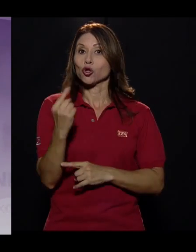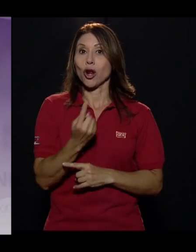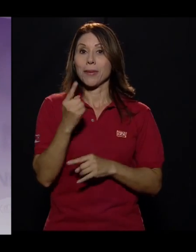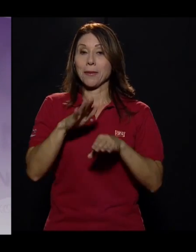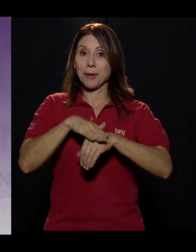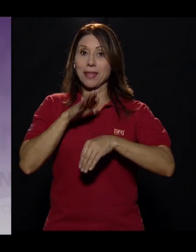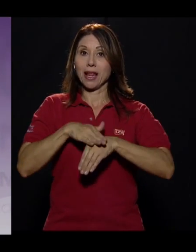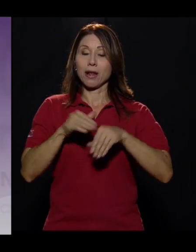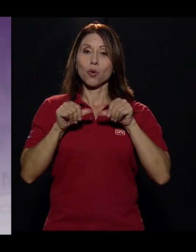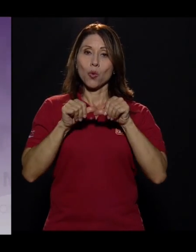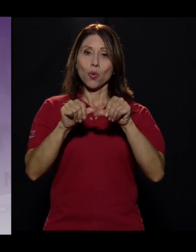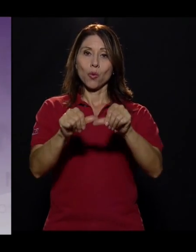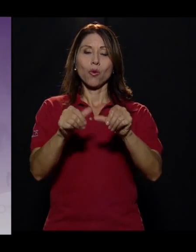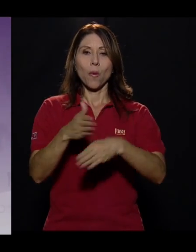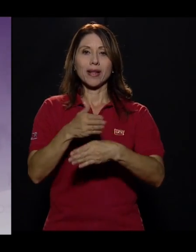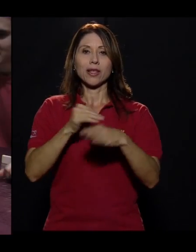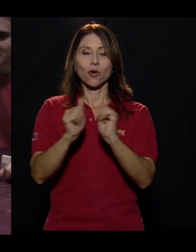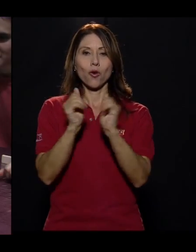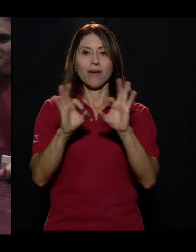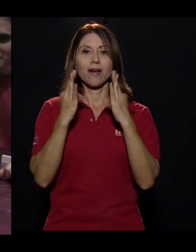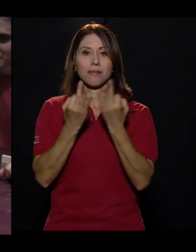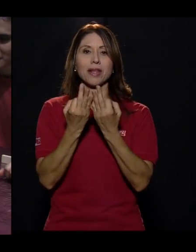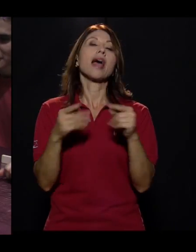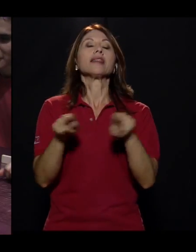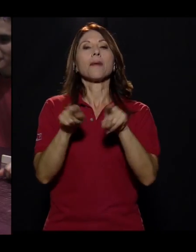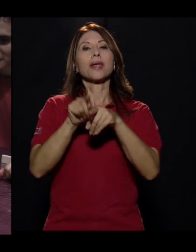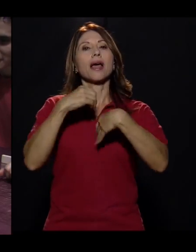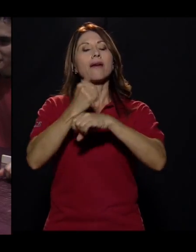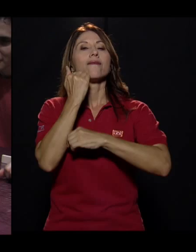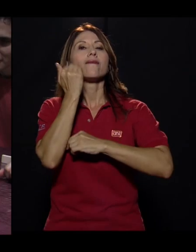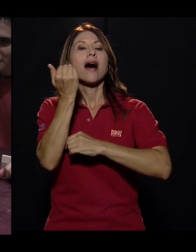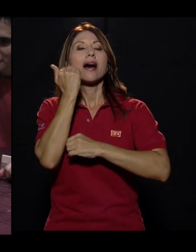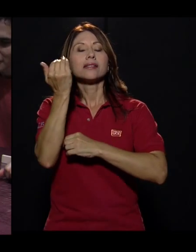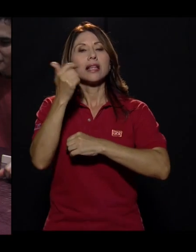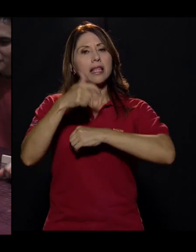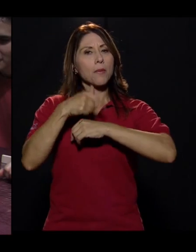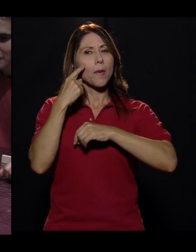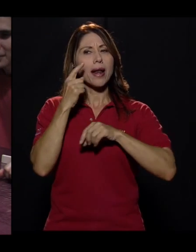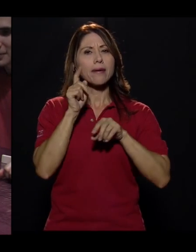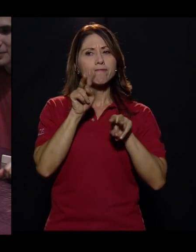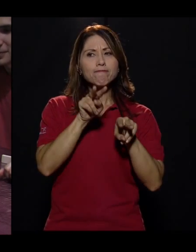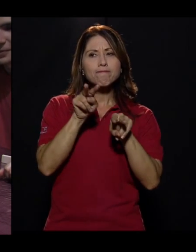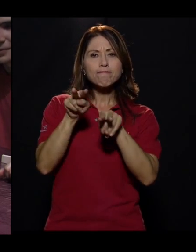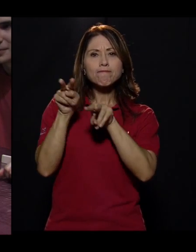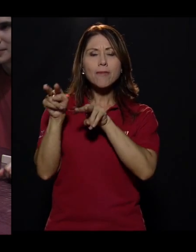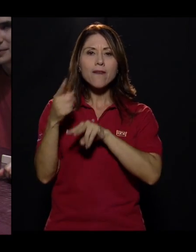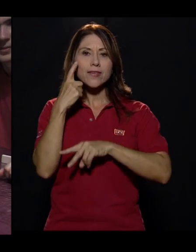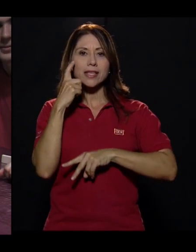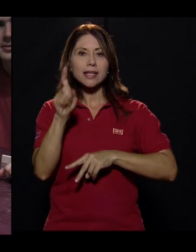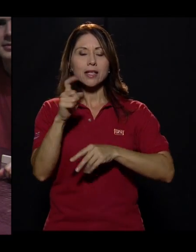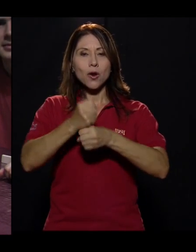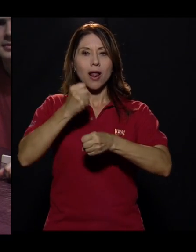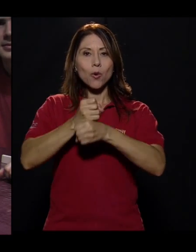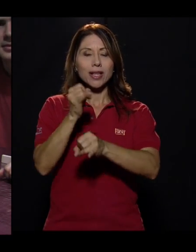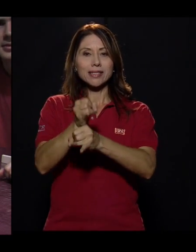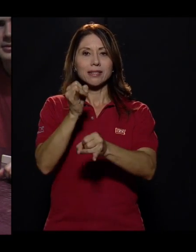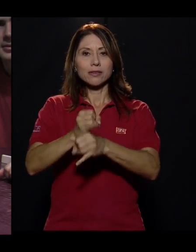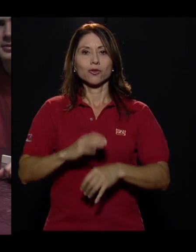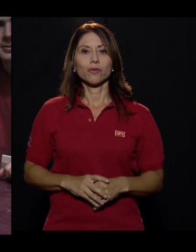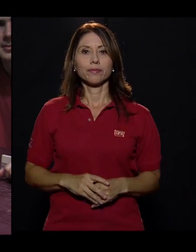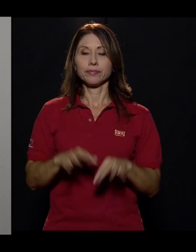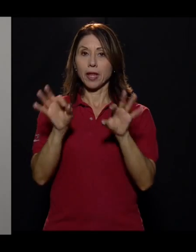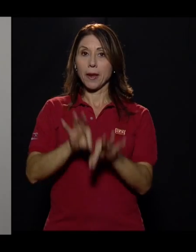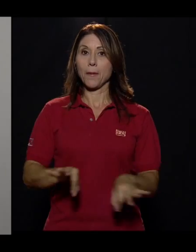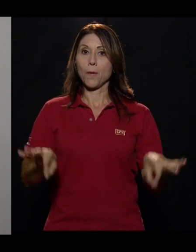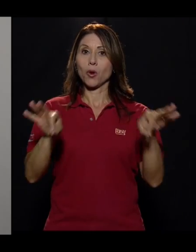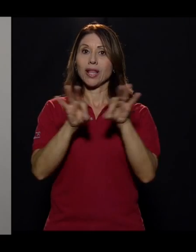Esto no solo le permitirá seguir compartiendo con su familiar, sino que también le facilitará la fiscalización de la labor de la institución.